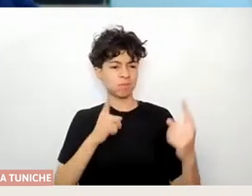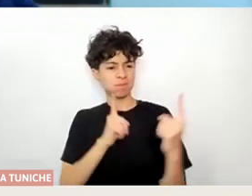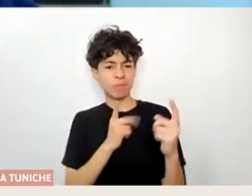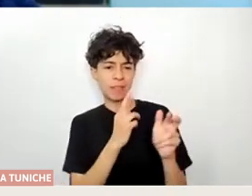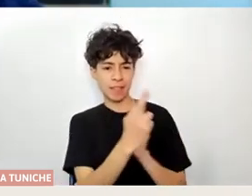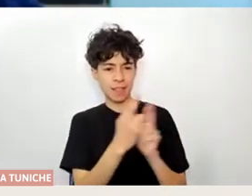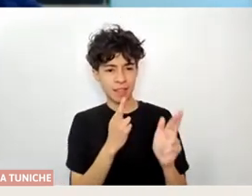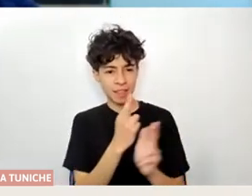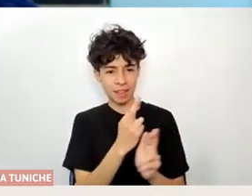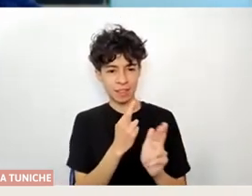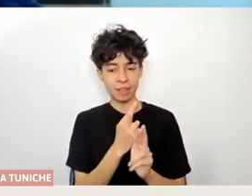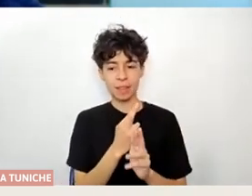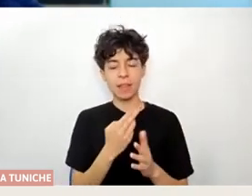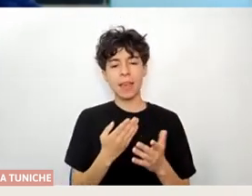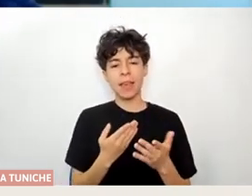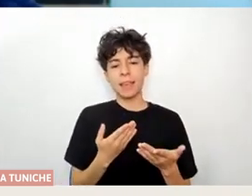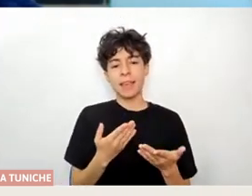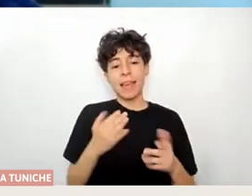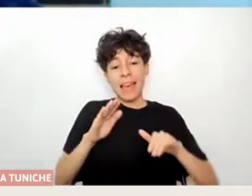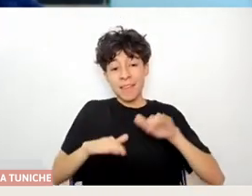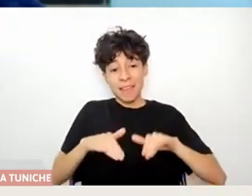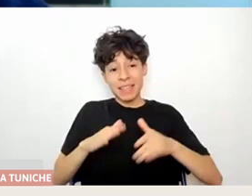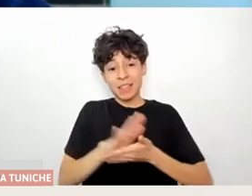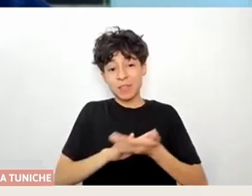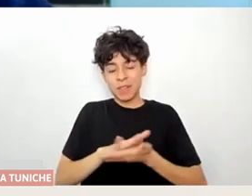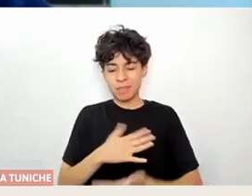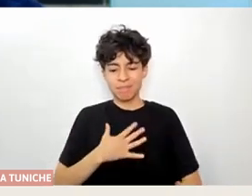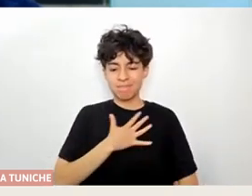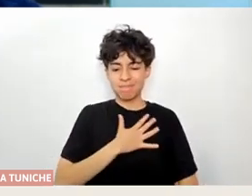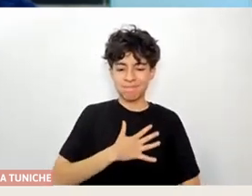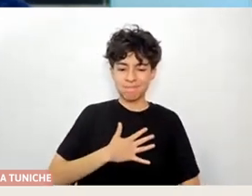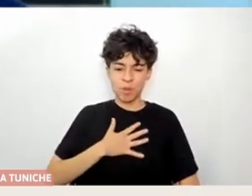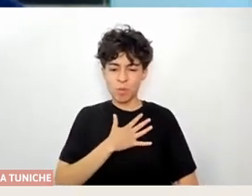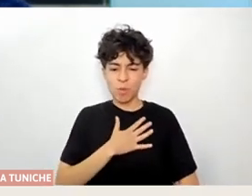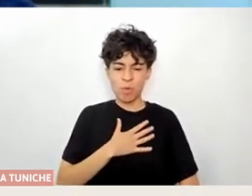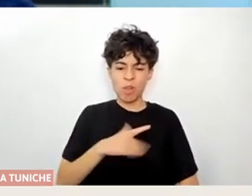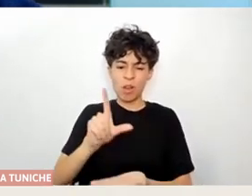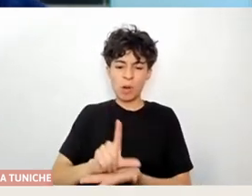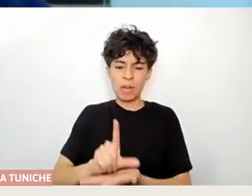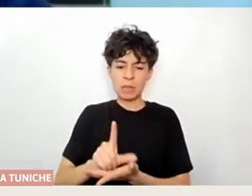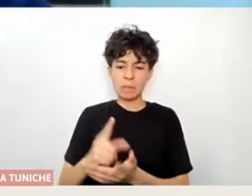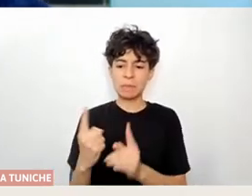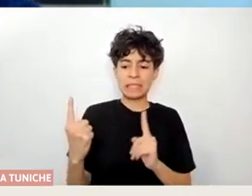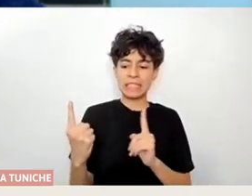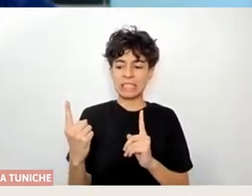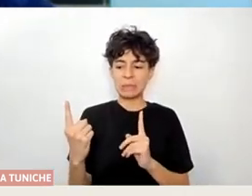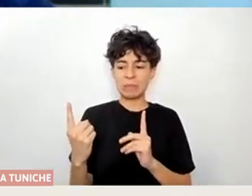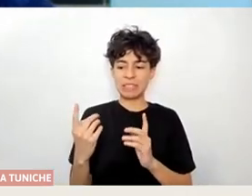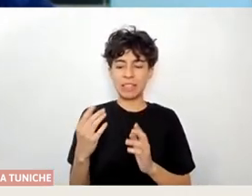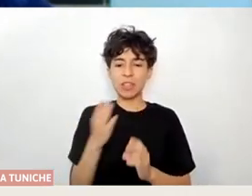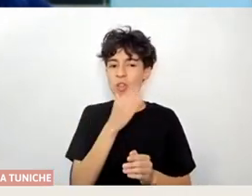Creo que a veces estamos muy bombardeados y atravesados por lugares muy rígidos. Entonces a veces esa